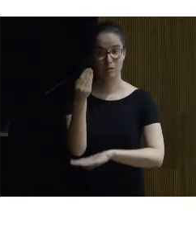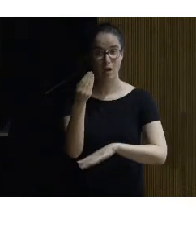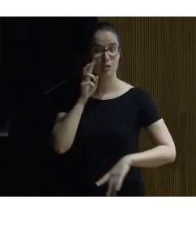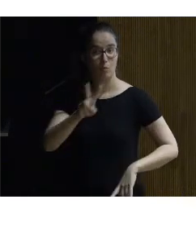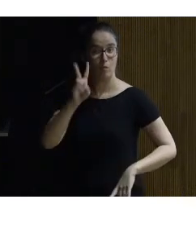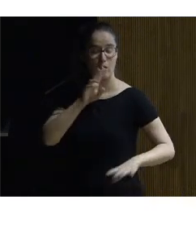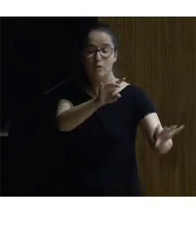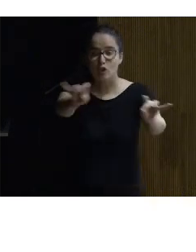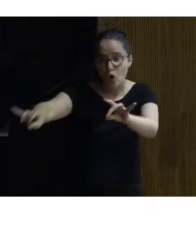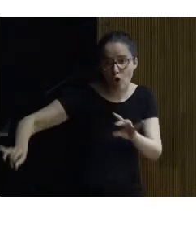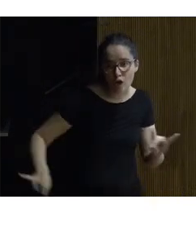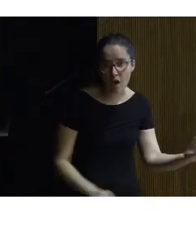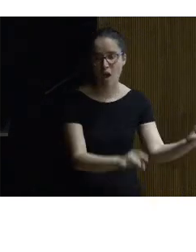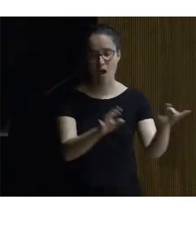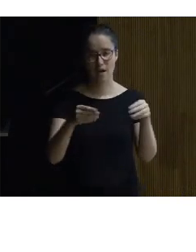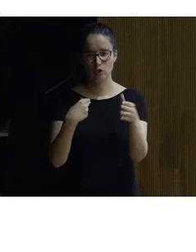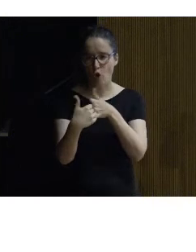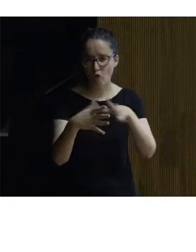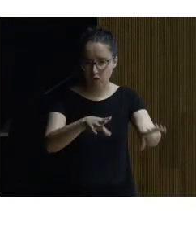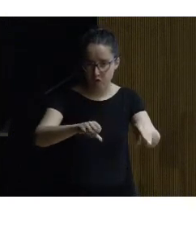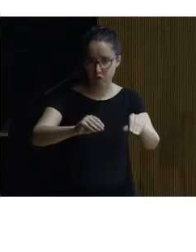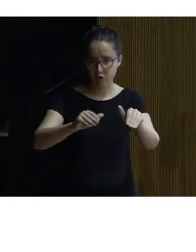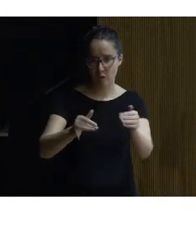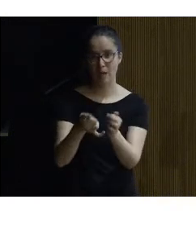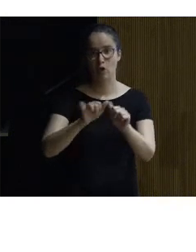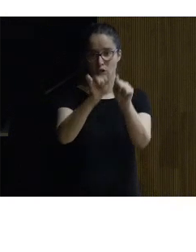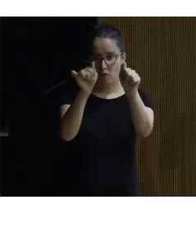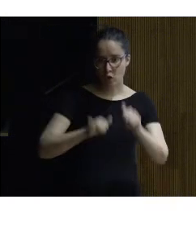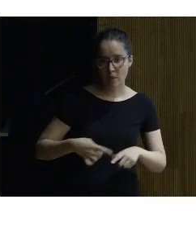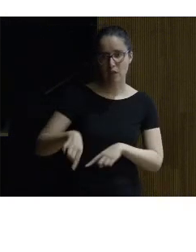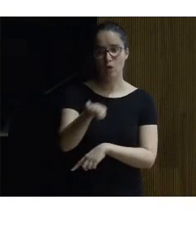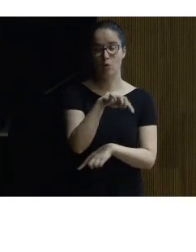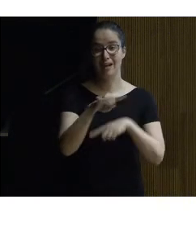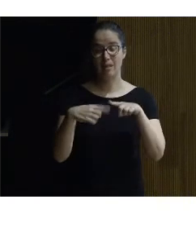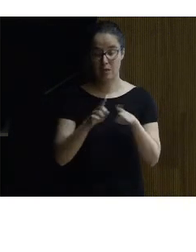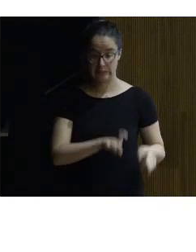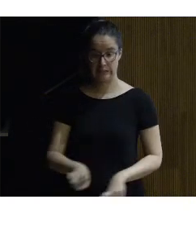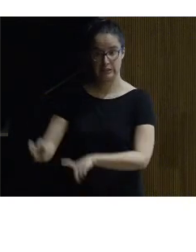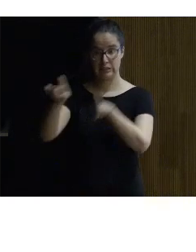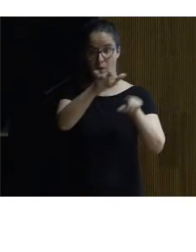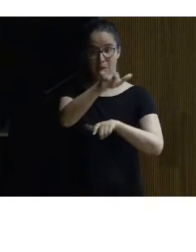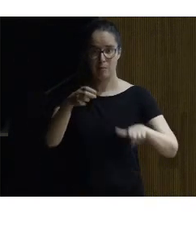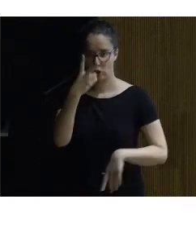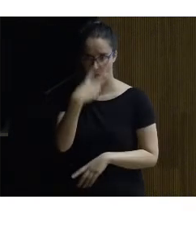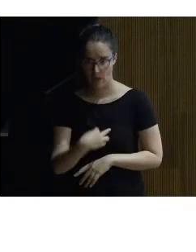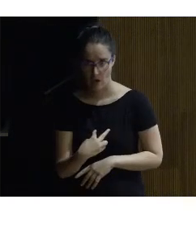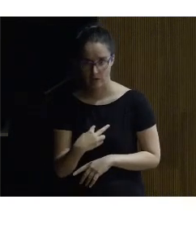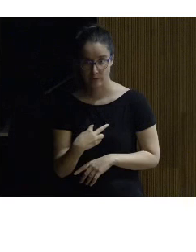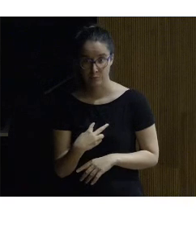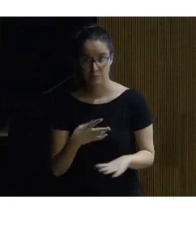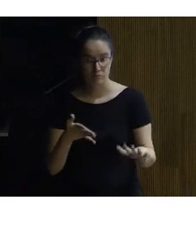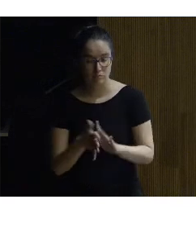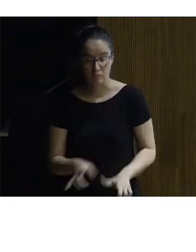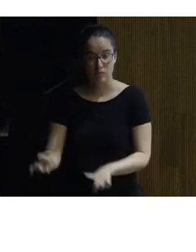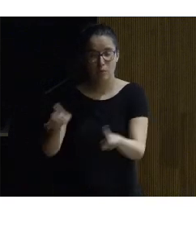percibir al tacto en arcilla con esa configuración circular y tienen un itinerario para personas que no ven y es un